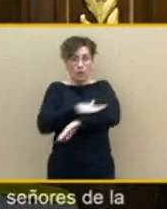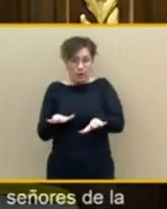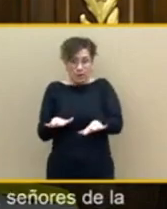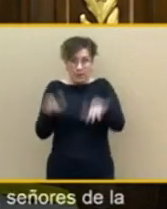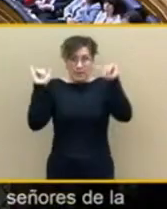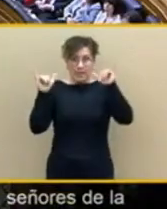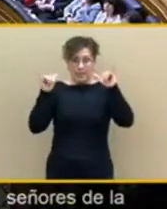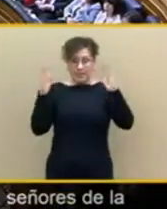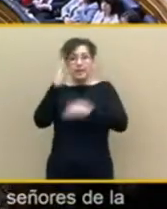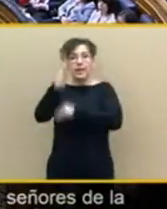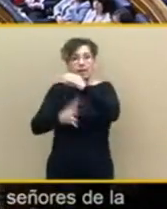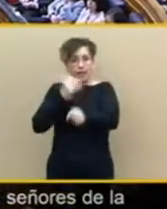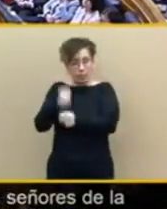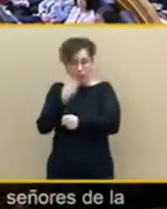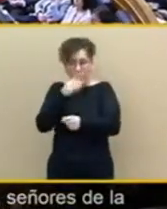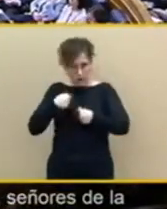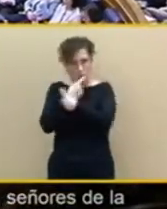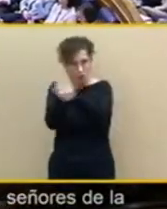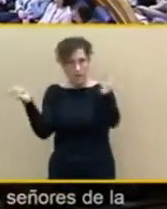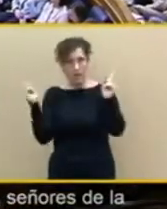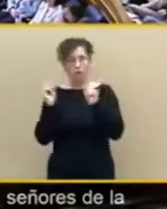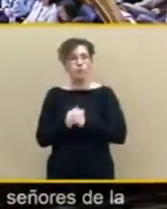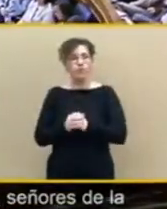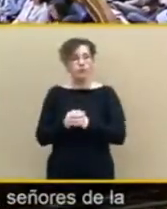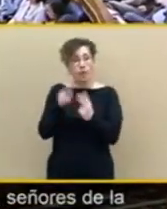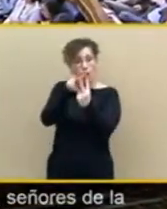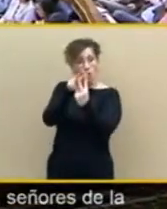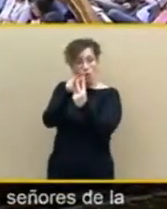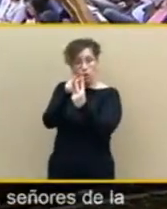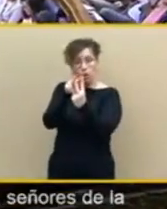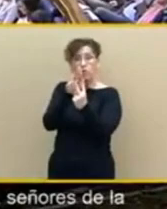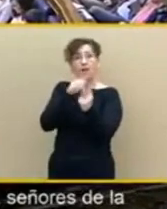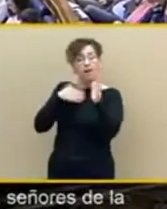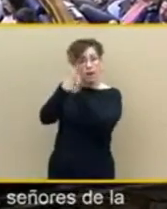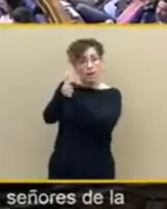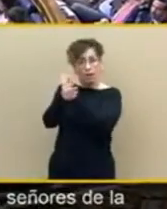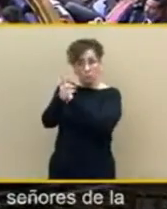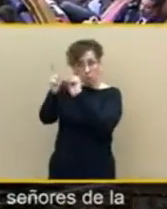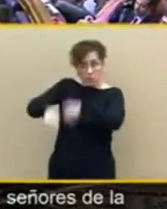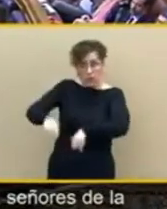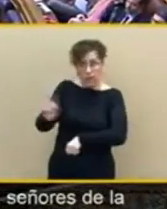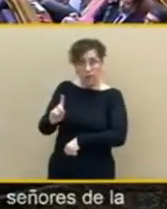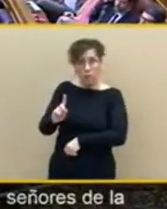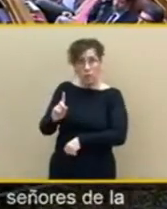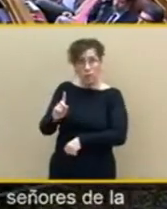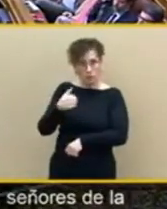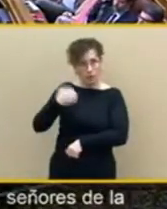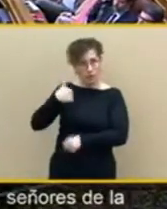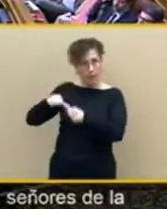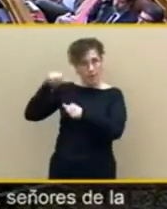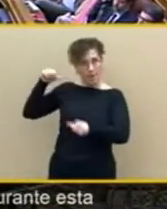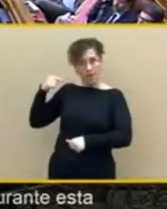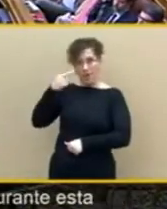no no hay esa opción yo creo que es ridiculizar la democracia o sea poner en ridículo la democracia porque